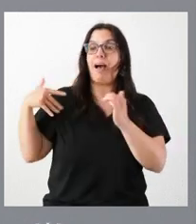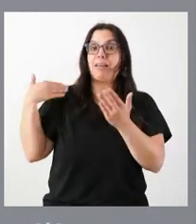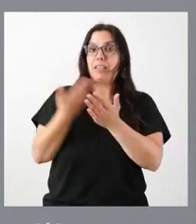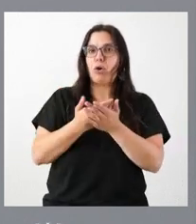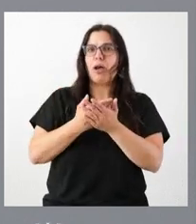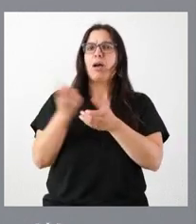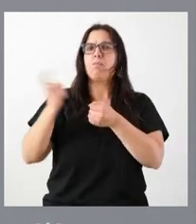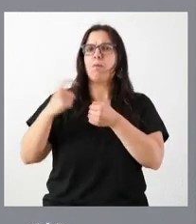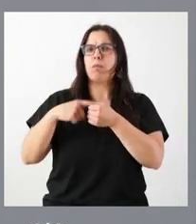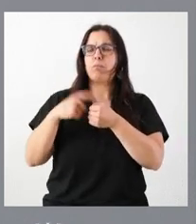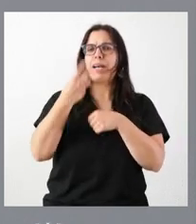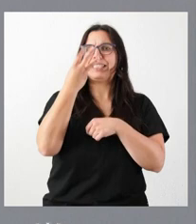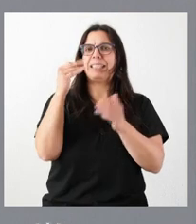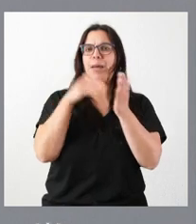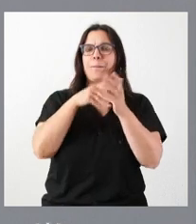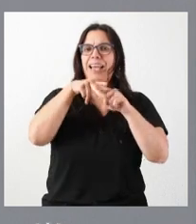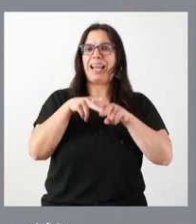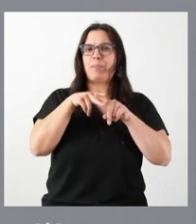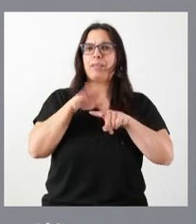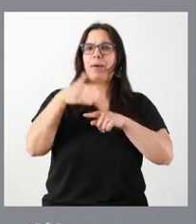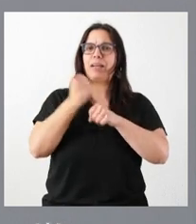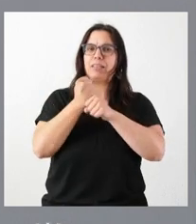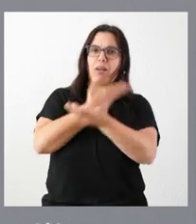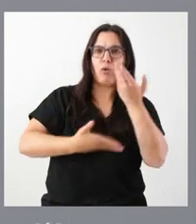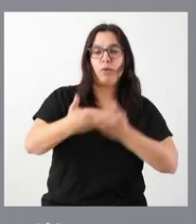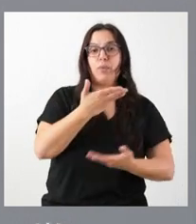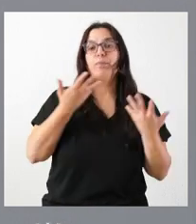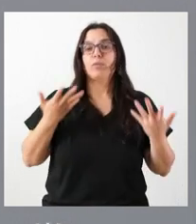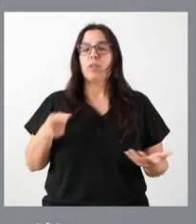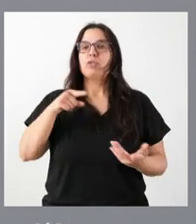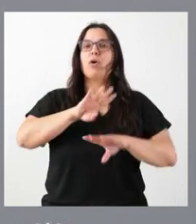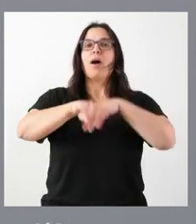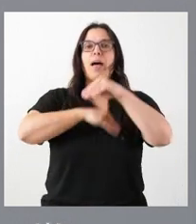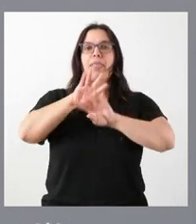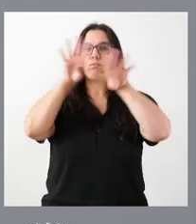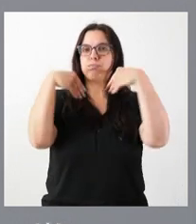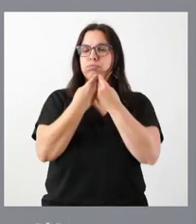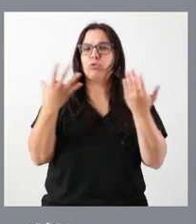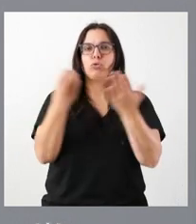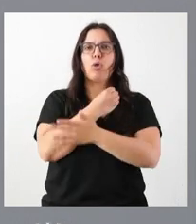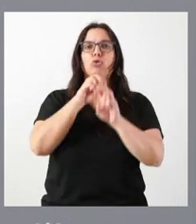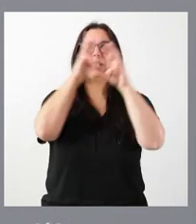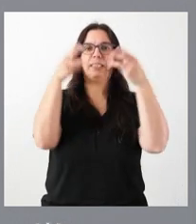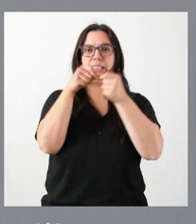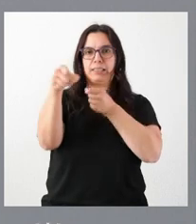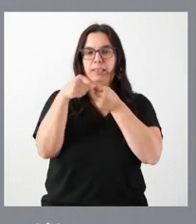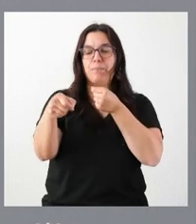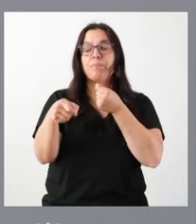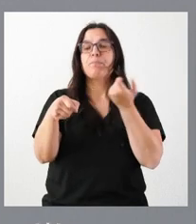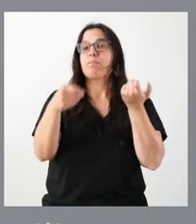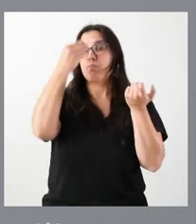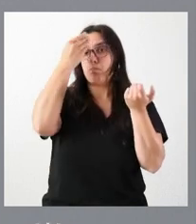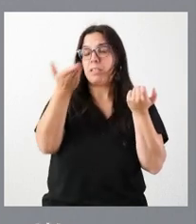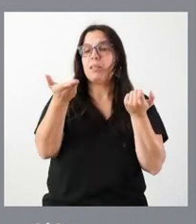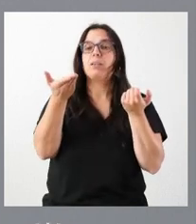se han inscrito más de 30.000 instrumentos de cooperación. Estos se van a hacer en su totalidad de forma telemática. Háganse la idea de que la